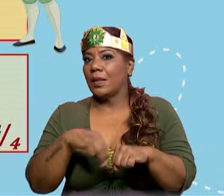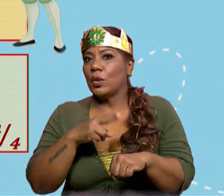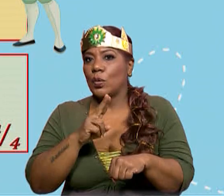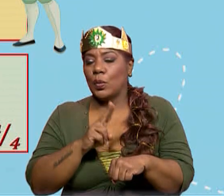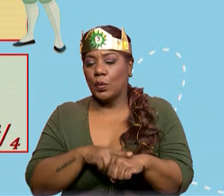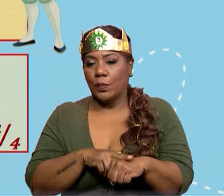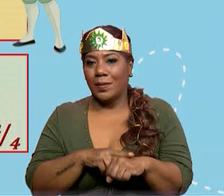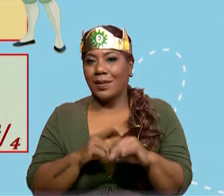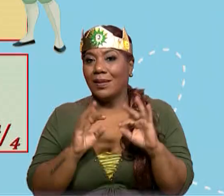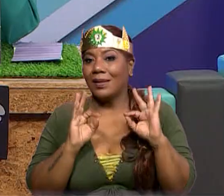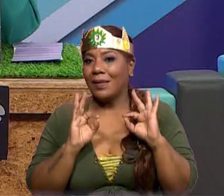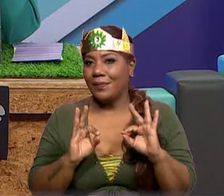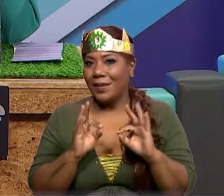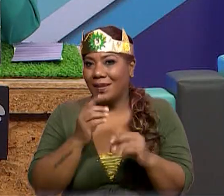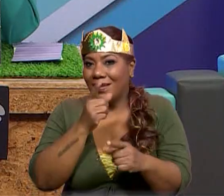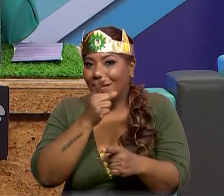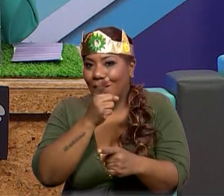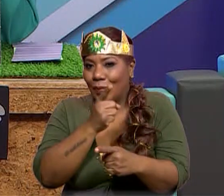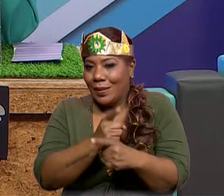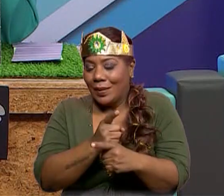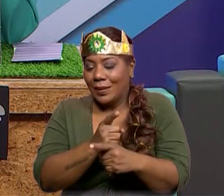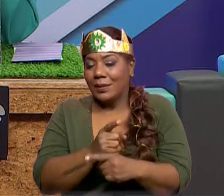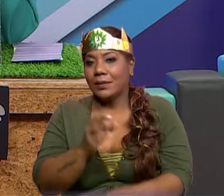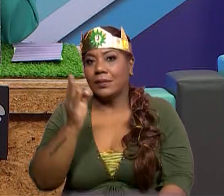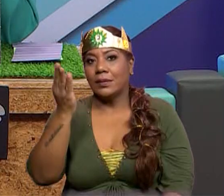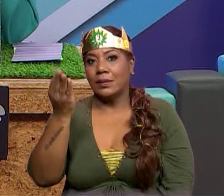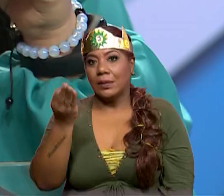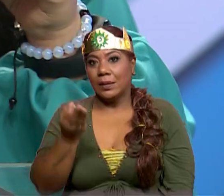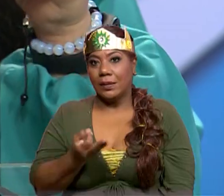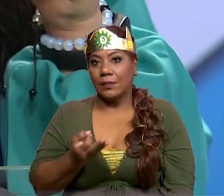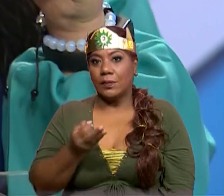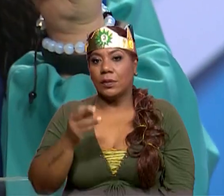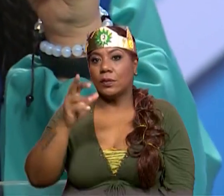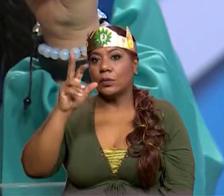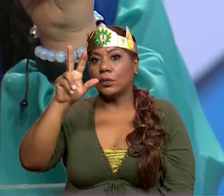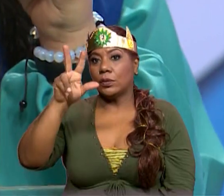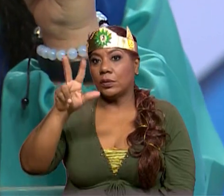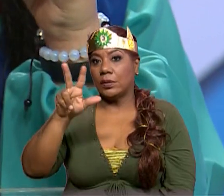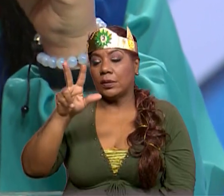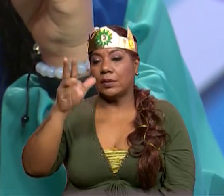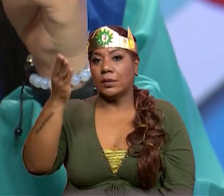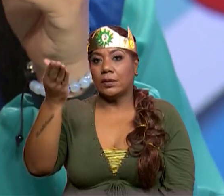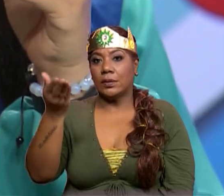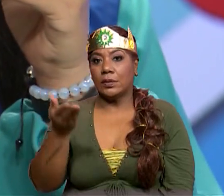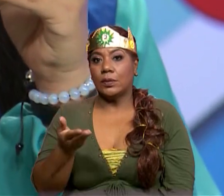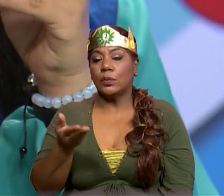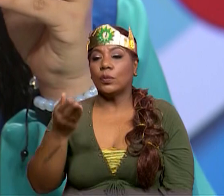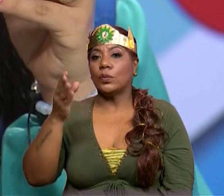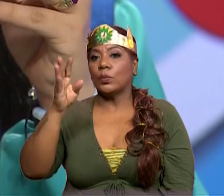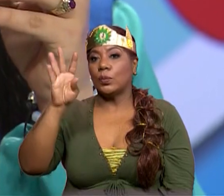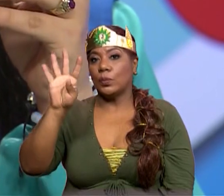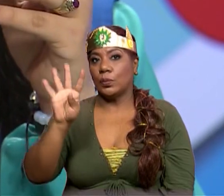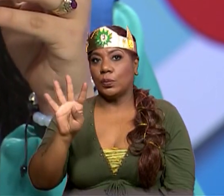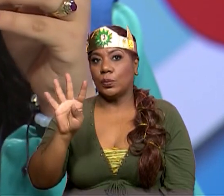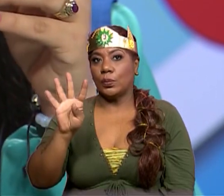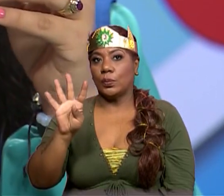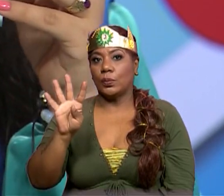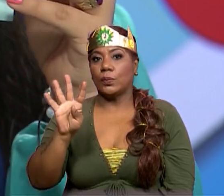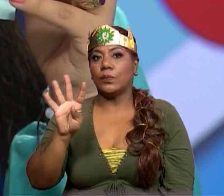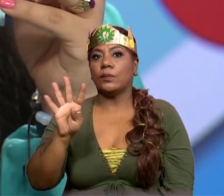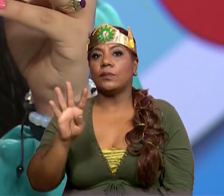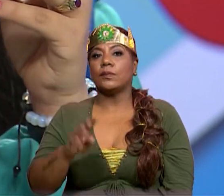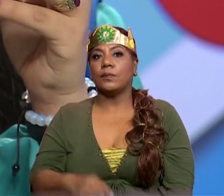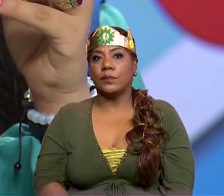Significa que voy a tomar tres. El numerador me dice que voy a tomar tres de cuatro partes que